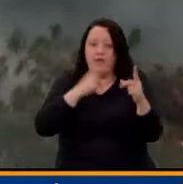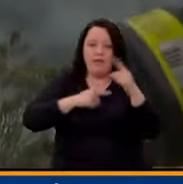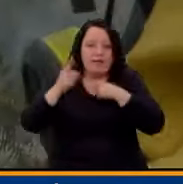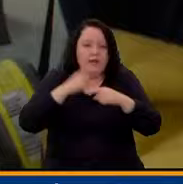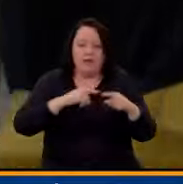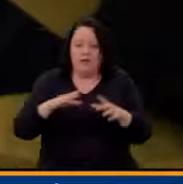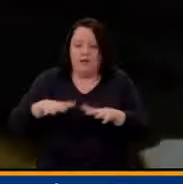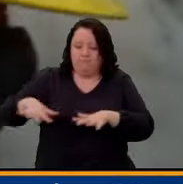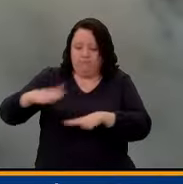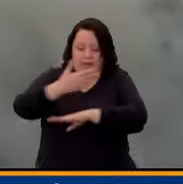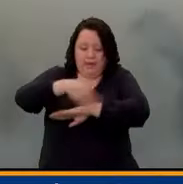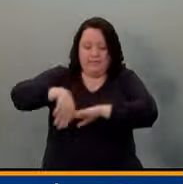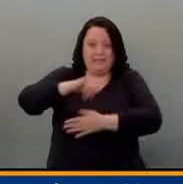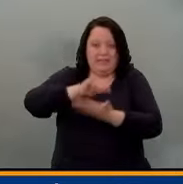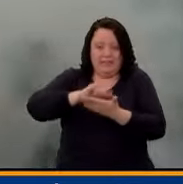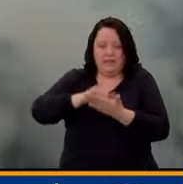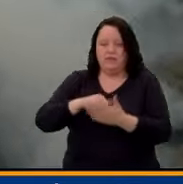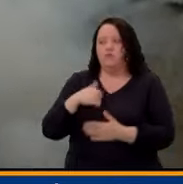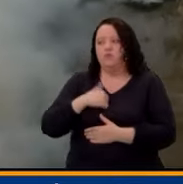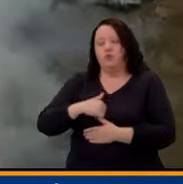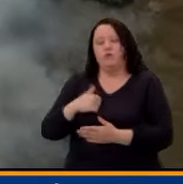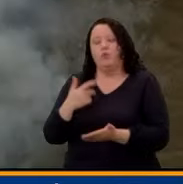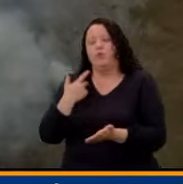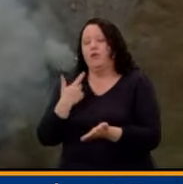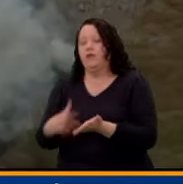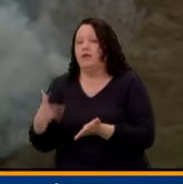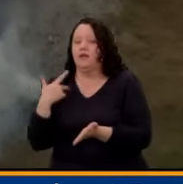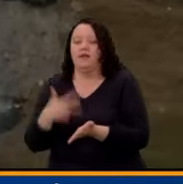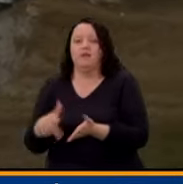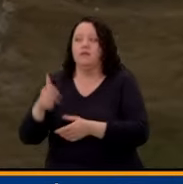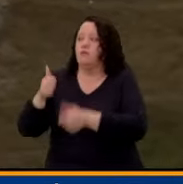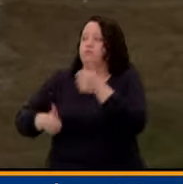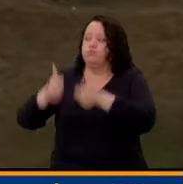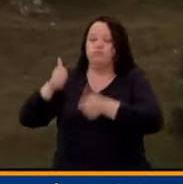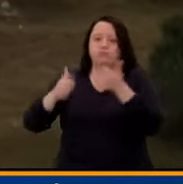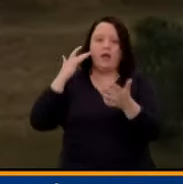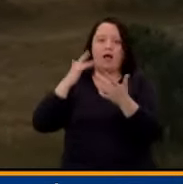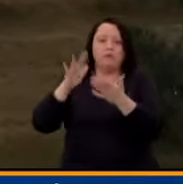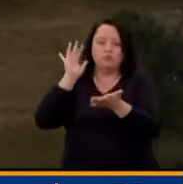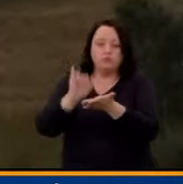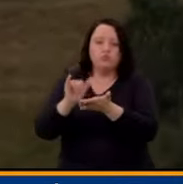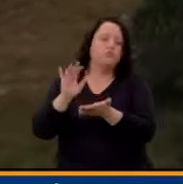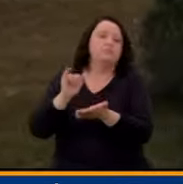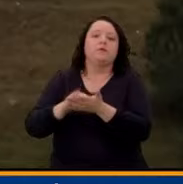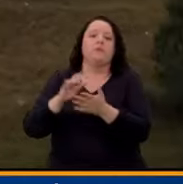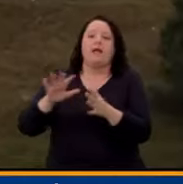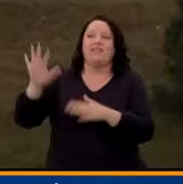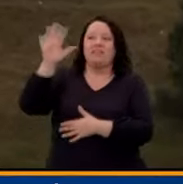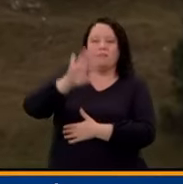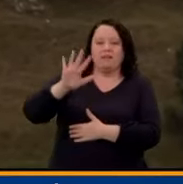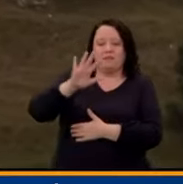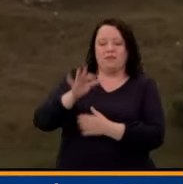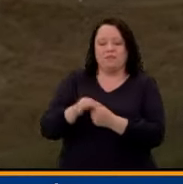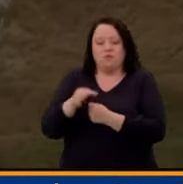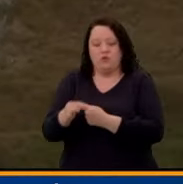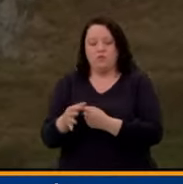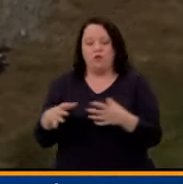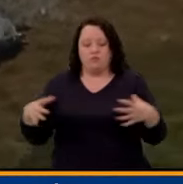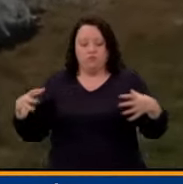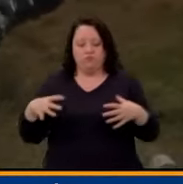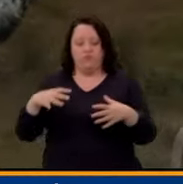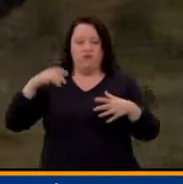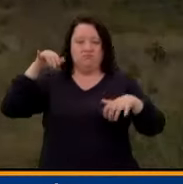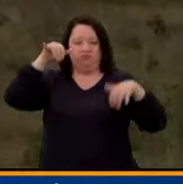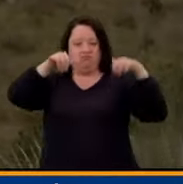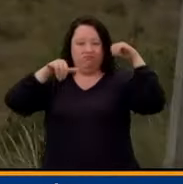vial. Le piden con urgencia a las autoridades nacionales, a las autoridades departamentales, a la fuerza aérea,